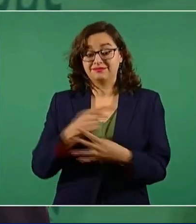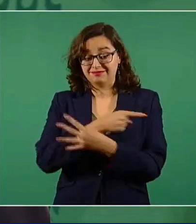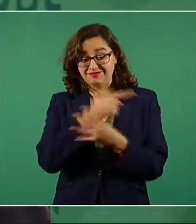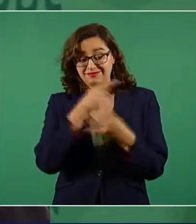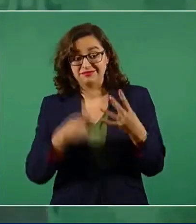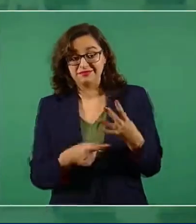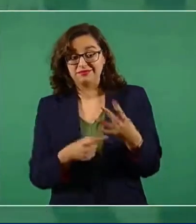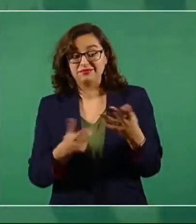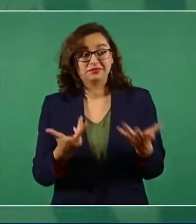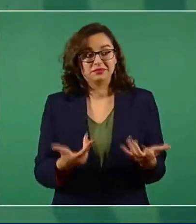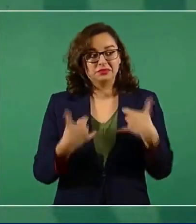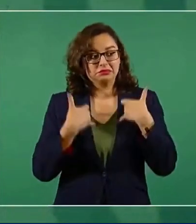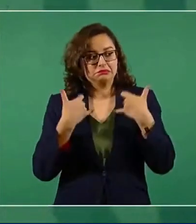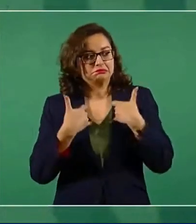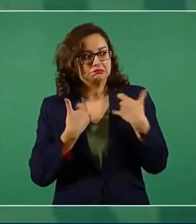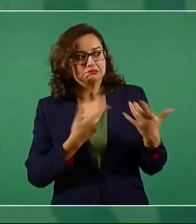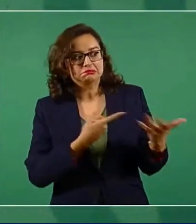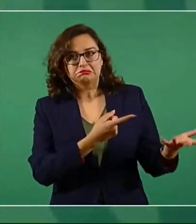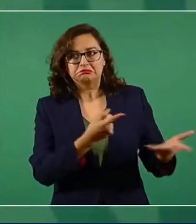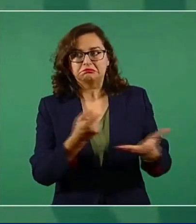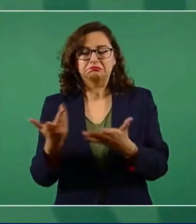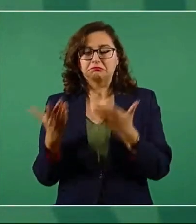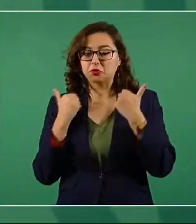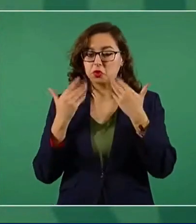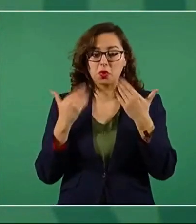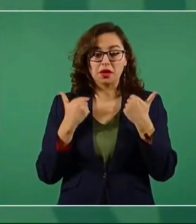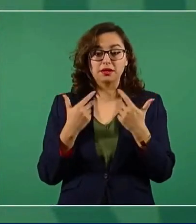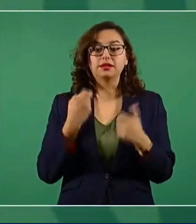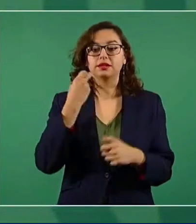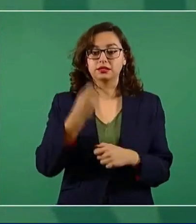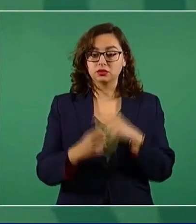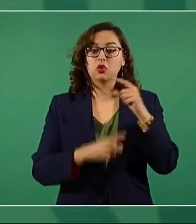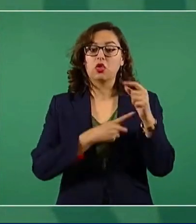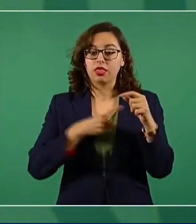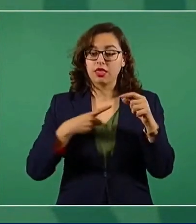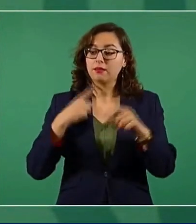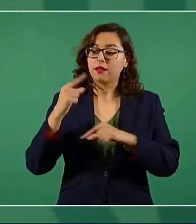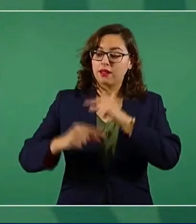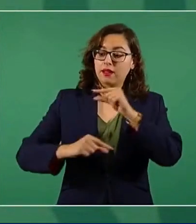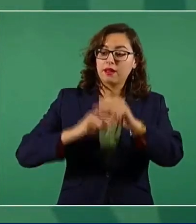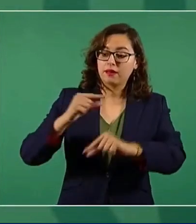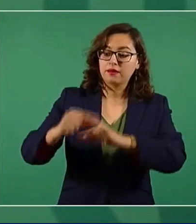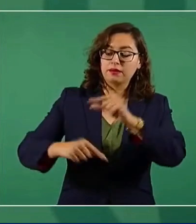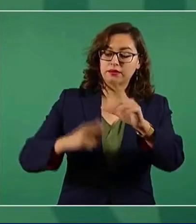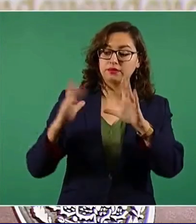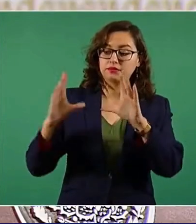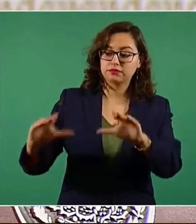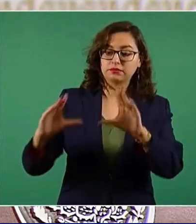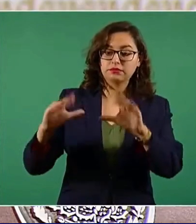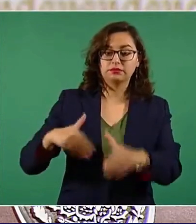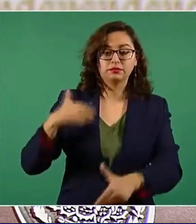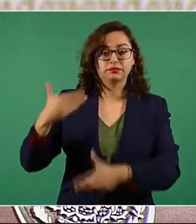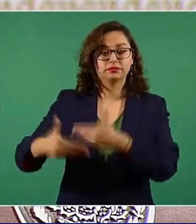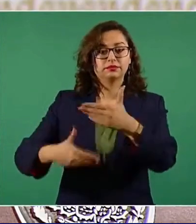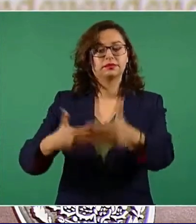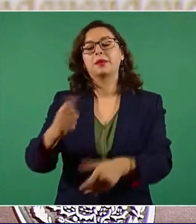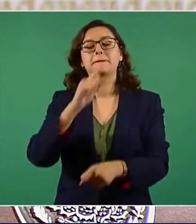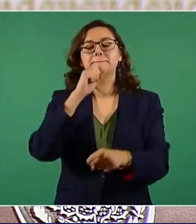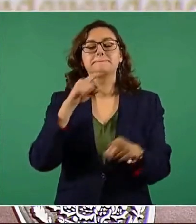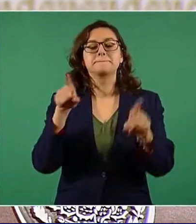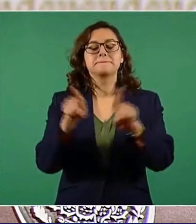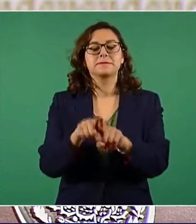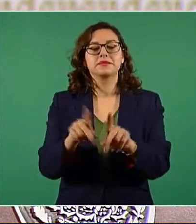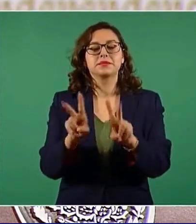Entonces, eso va a cambiar, como también en la República de las Letras, en la